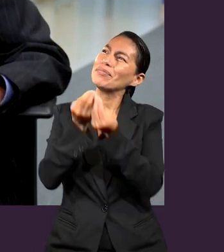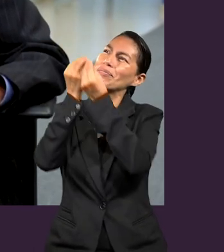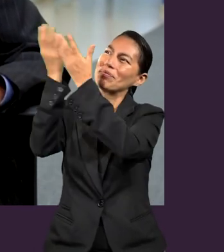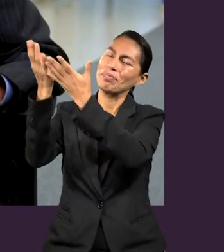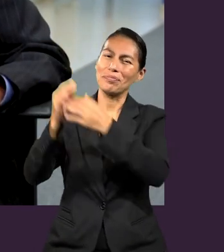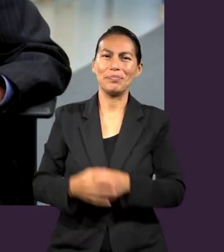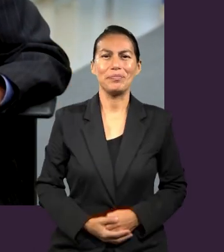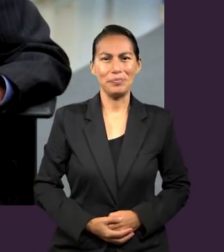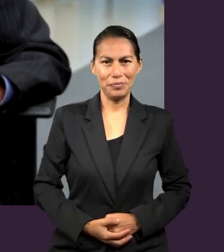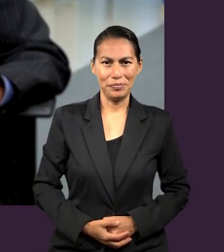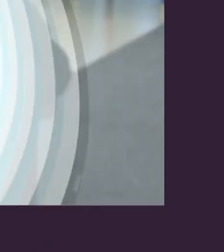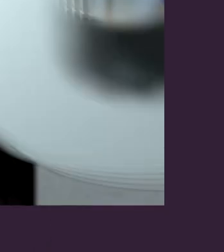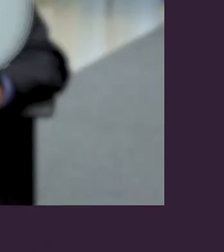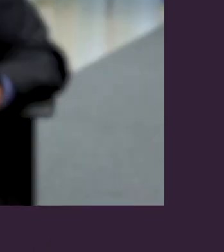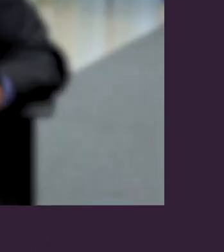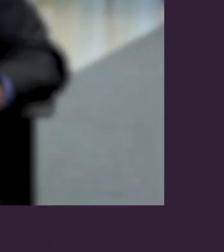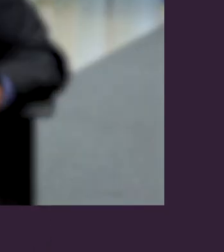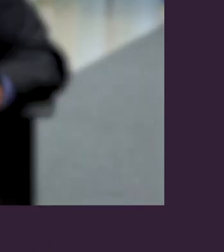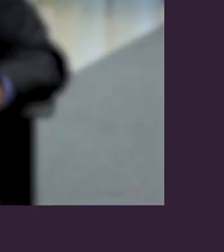lo siguen fielmente.